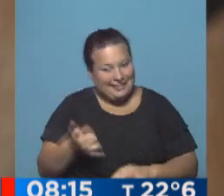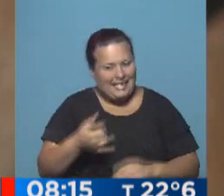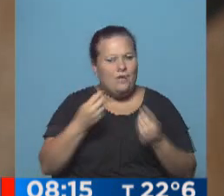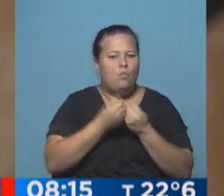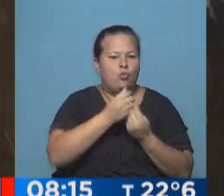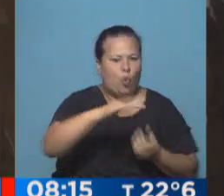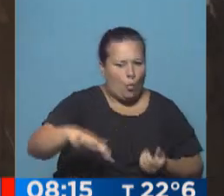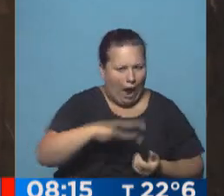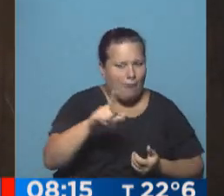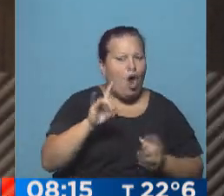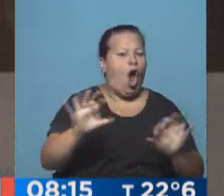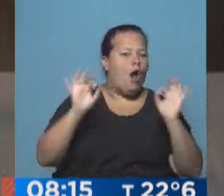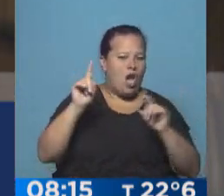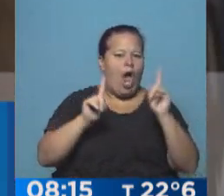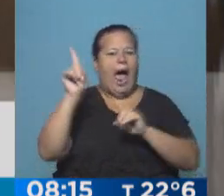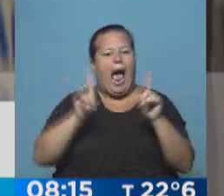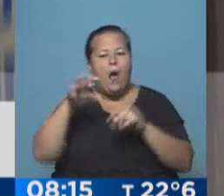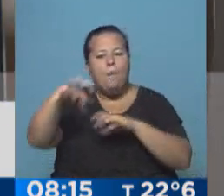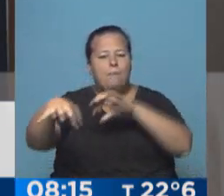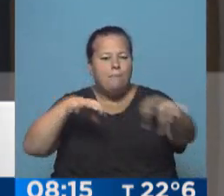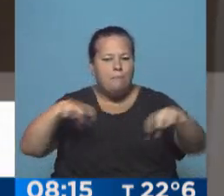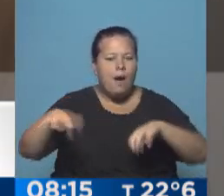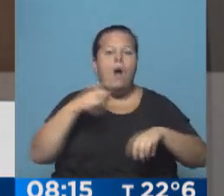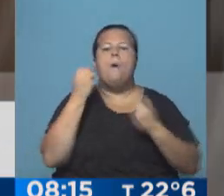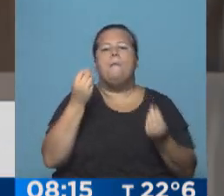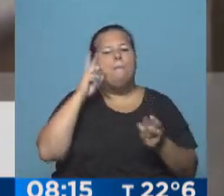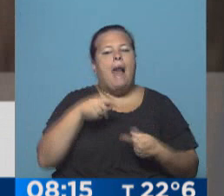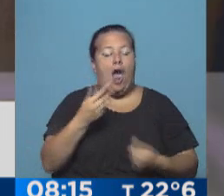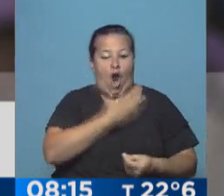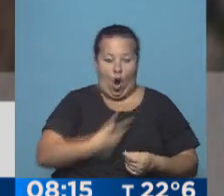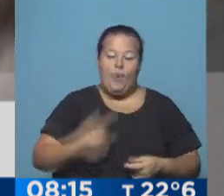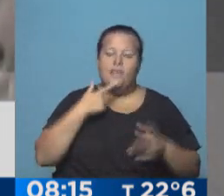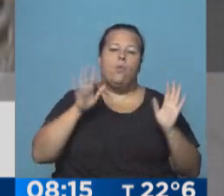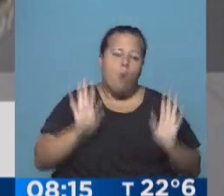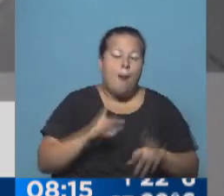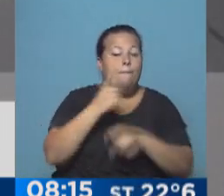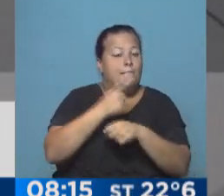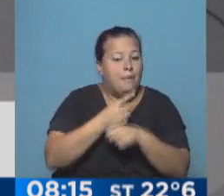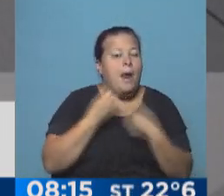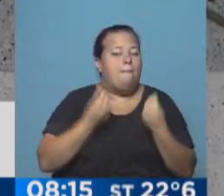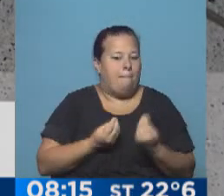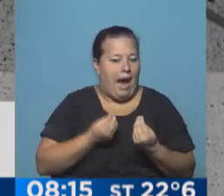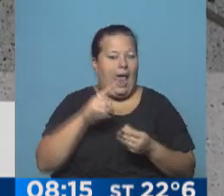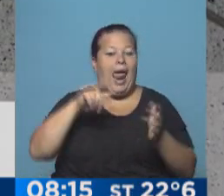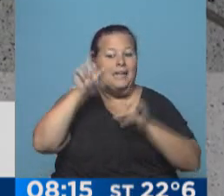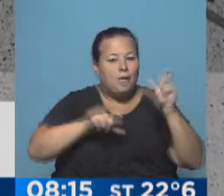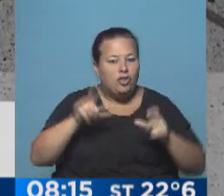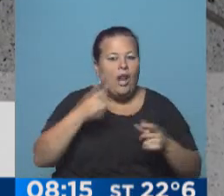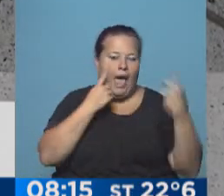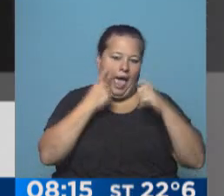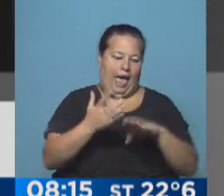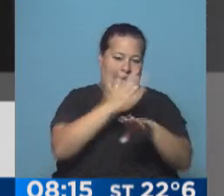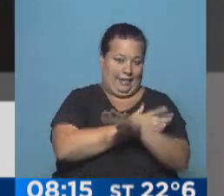decenas de barrios, pero no completos, son algunas estaciones. ¿Y la idea cuál es? El gobierno dice, bueno, primero que la ciudadanía pueda tomar